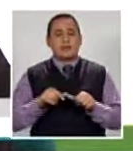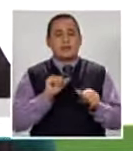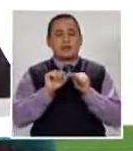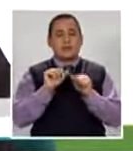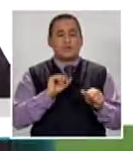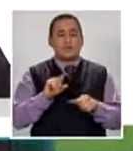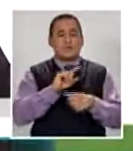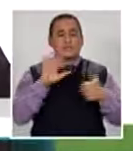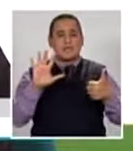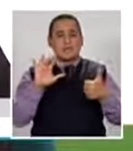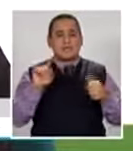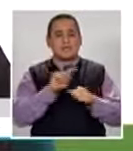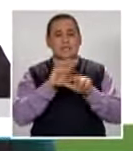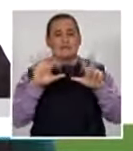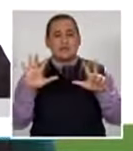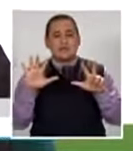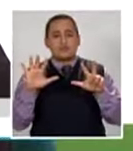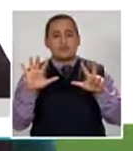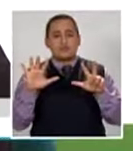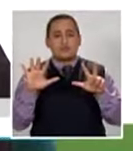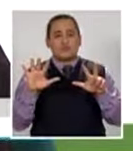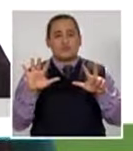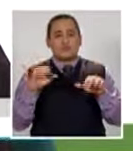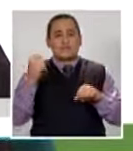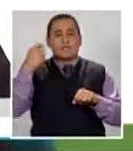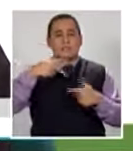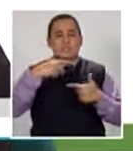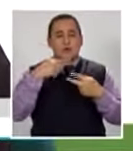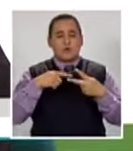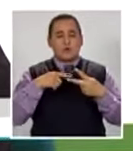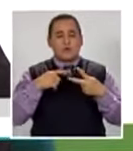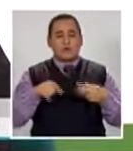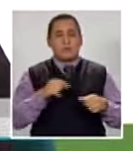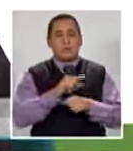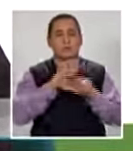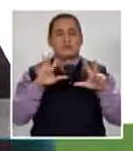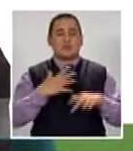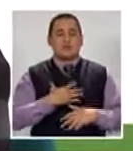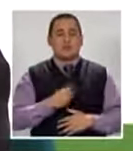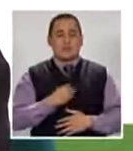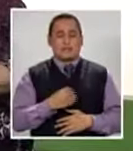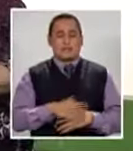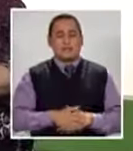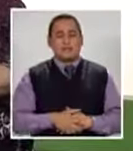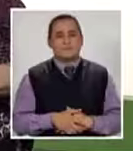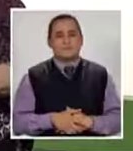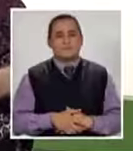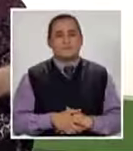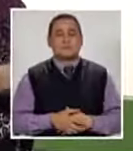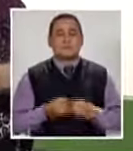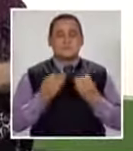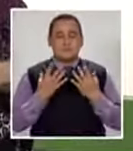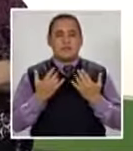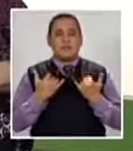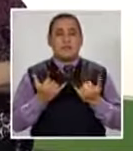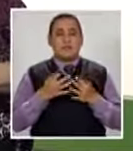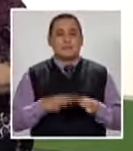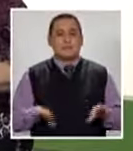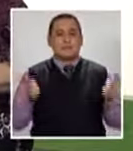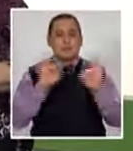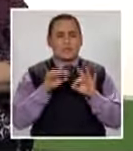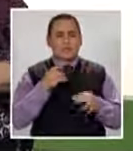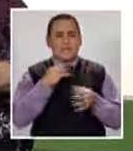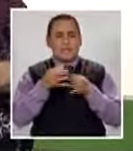16 Y el 18 Y el segundo A los 18 años Que bien Que bien Ahora Bueno Que